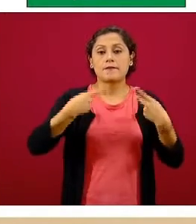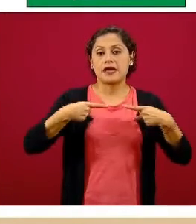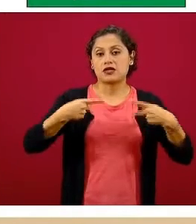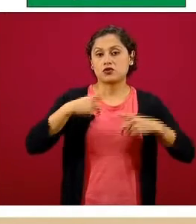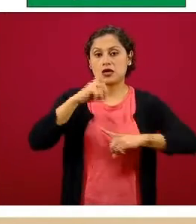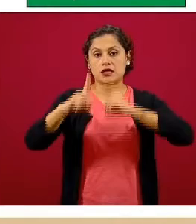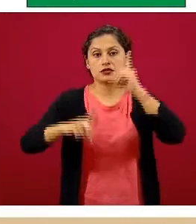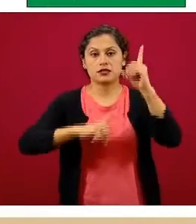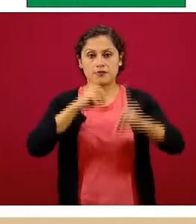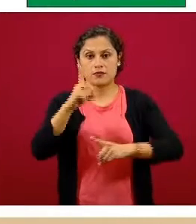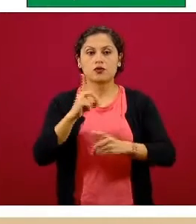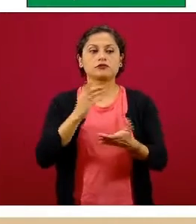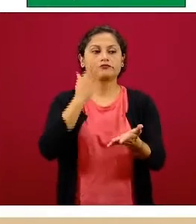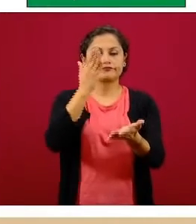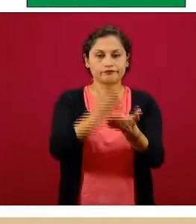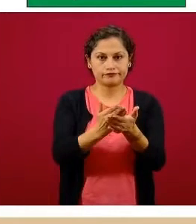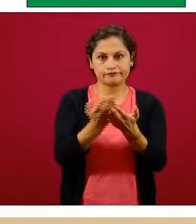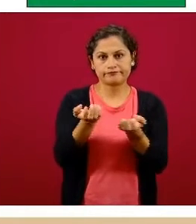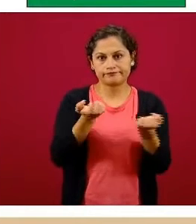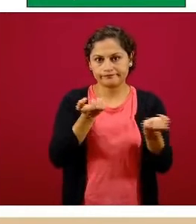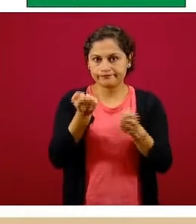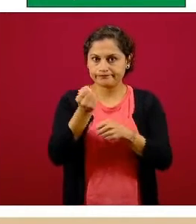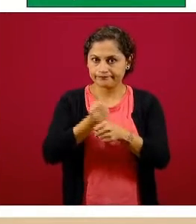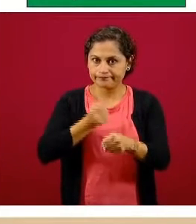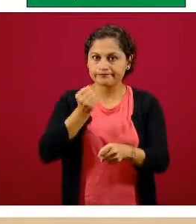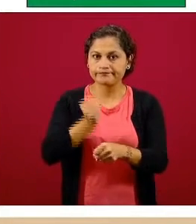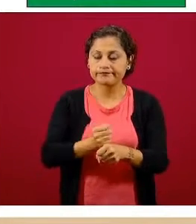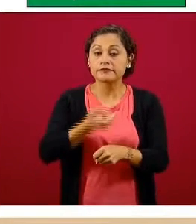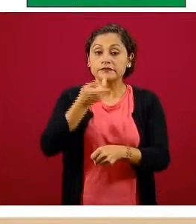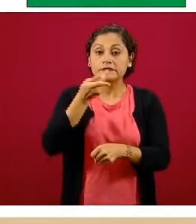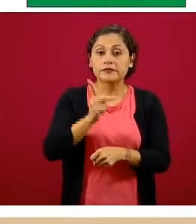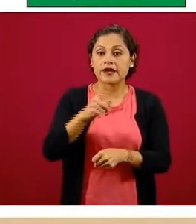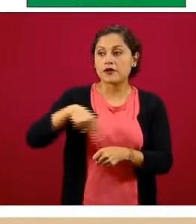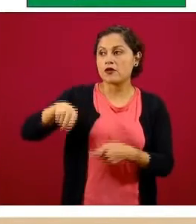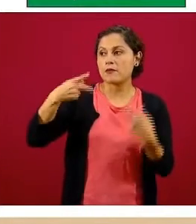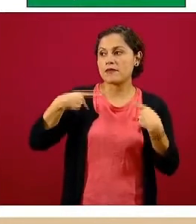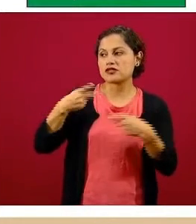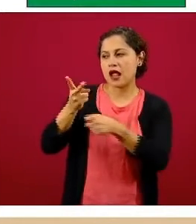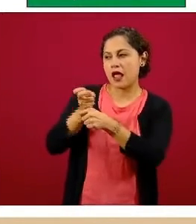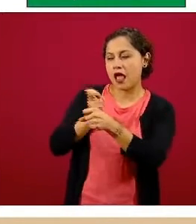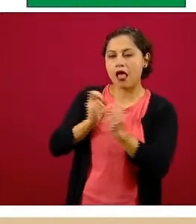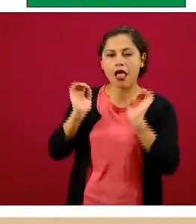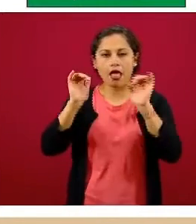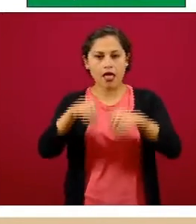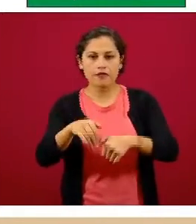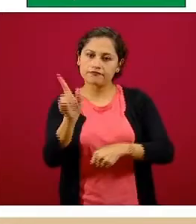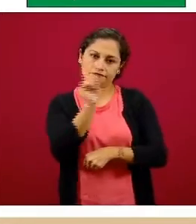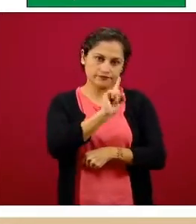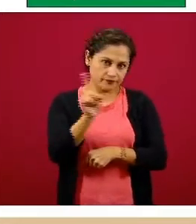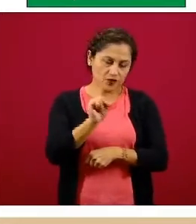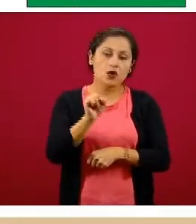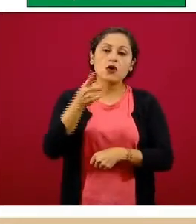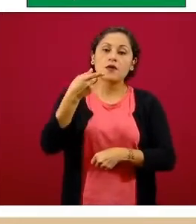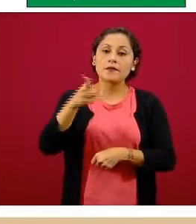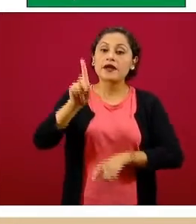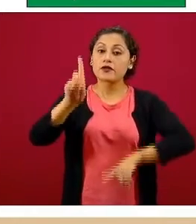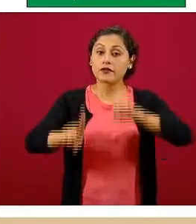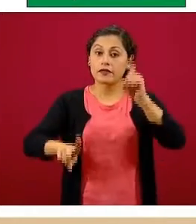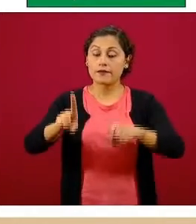sin público. Y lógicamente esto dependerá de la actividad que cada una de las ligas en los diferentes